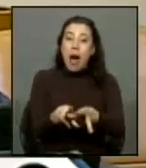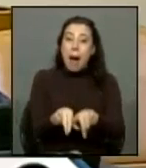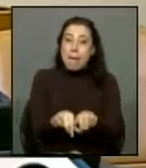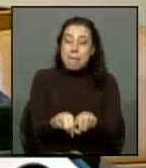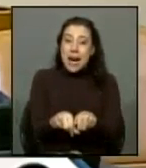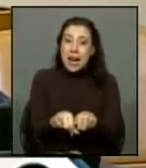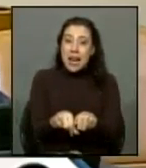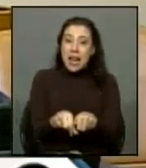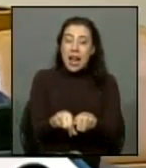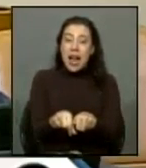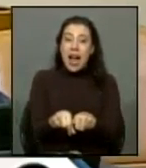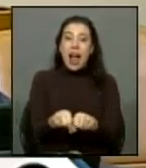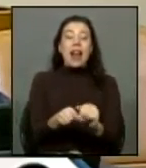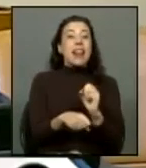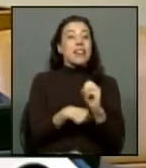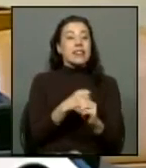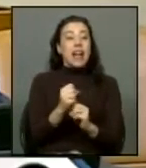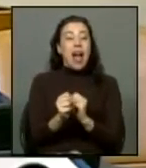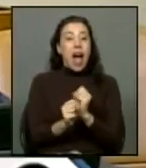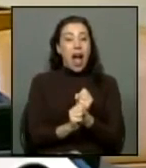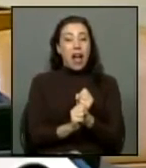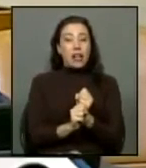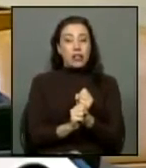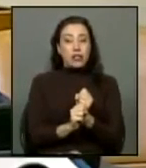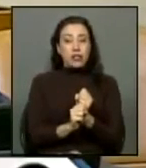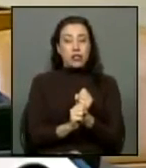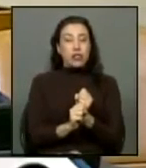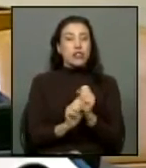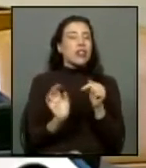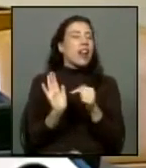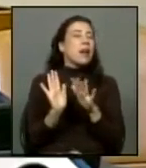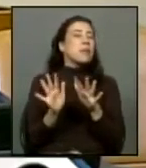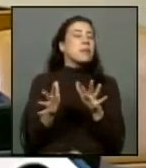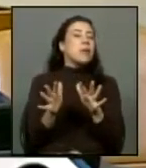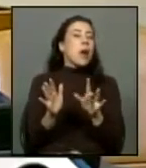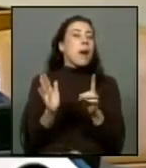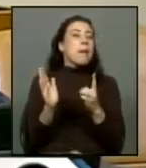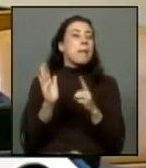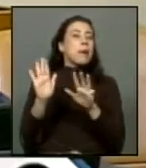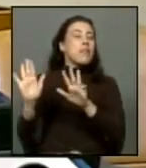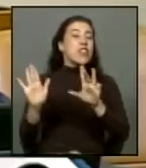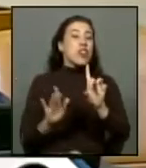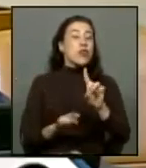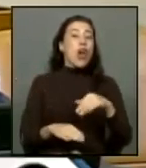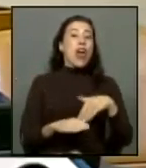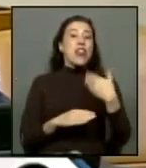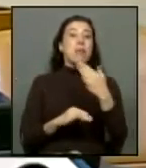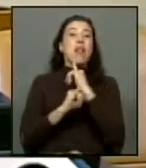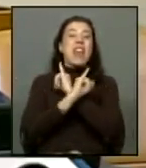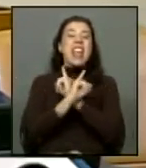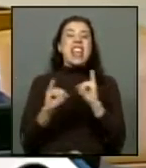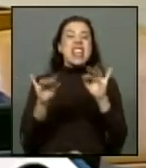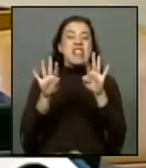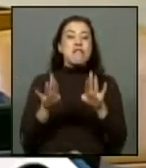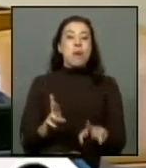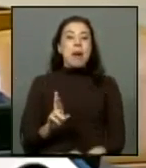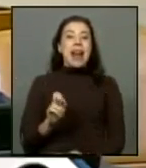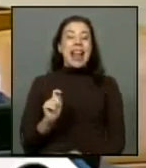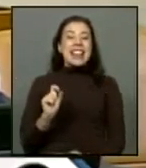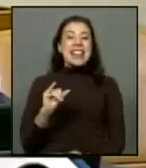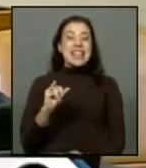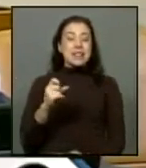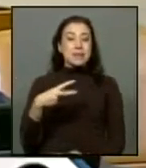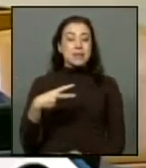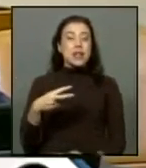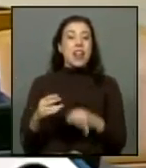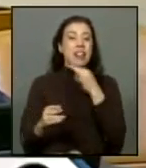y dice en el año está ambientada en el año 91 después de que sale el informe Rettig dice